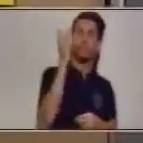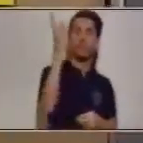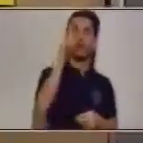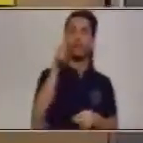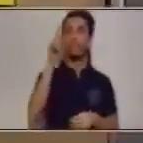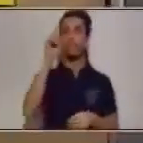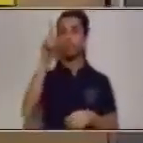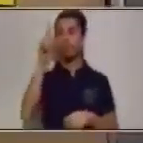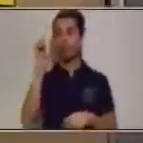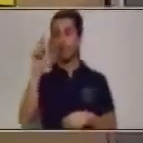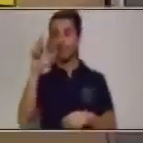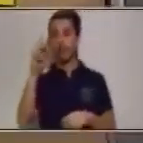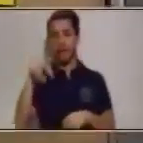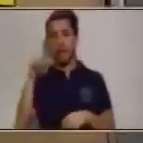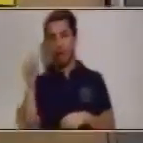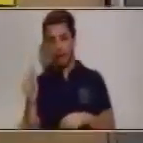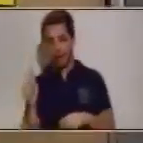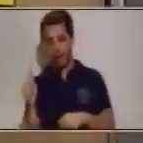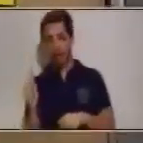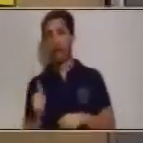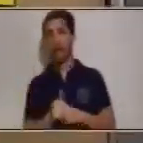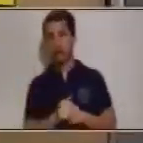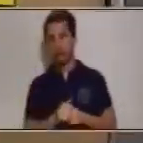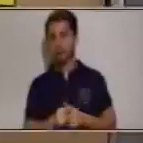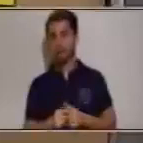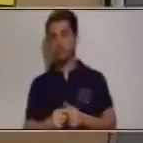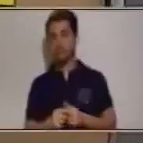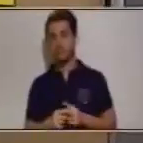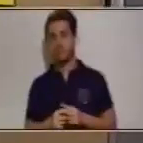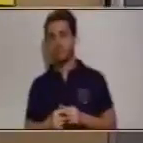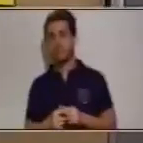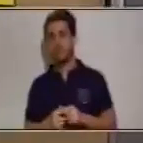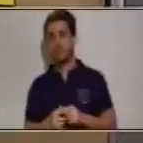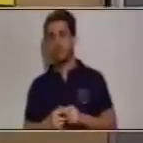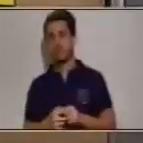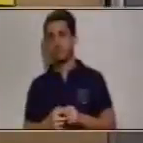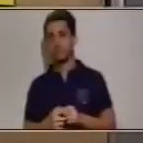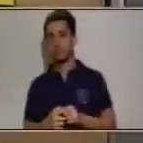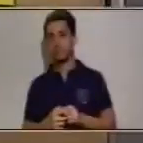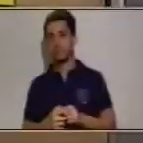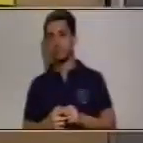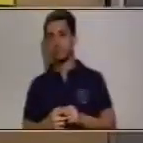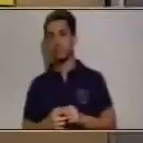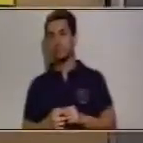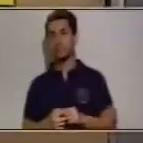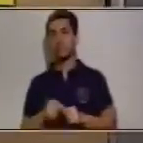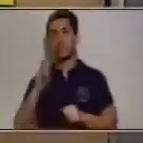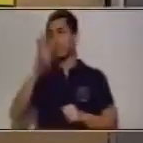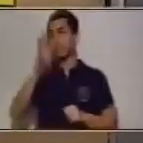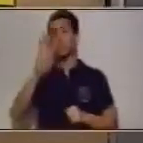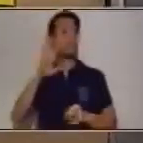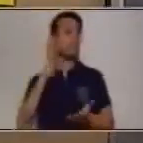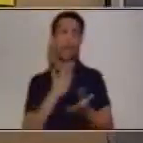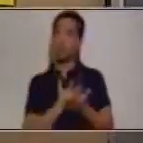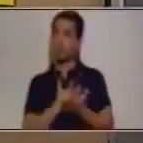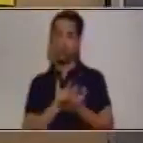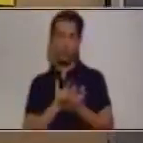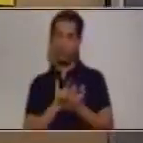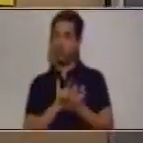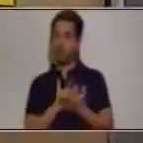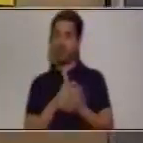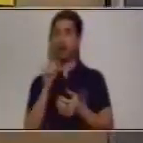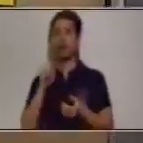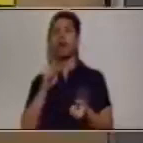Nos trasladamos entonces al lado izquierdo donde están las decenas y ahora ya no es tres ya no es tres